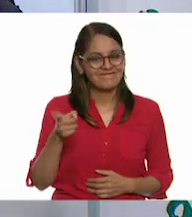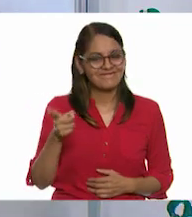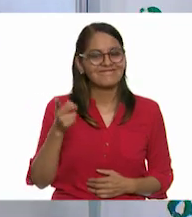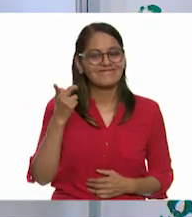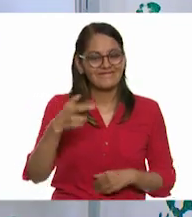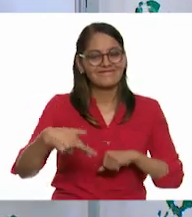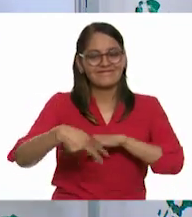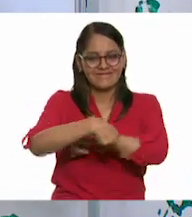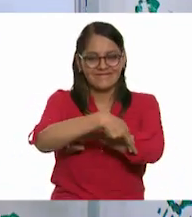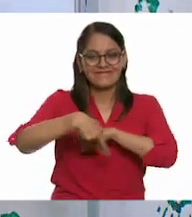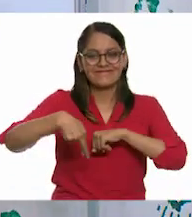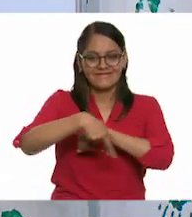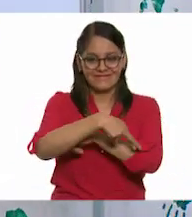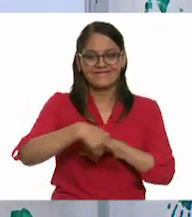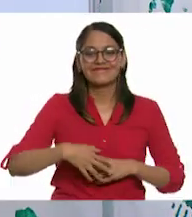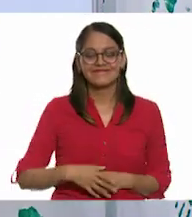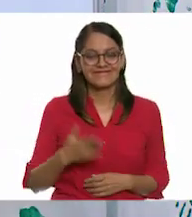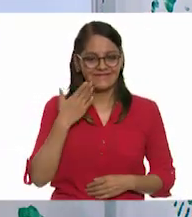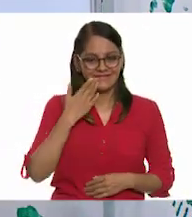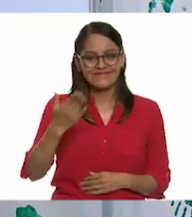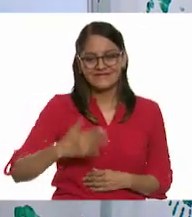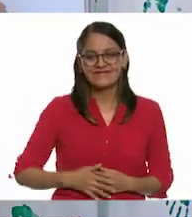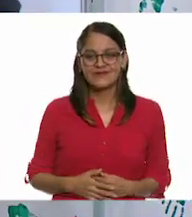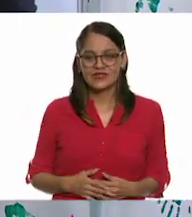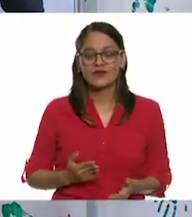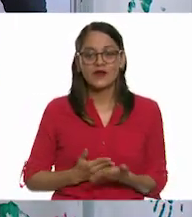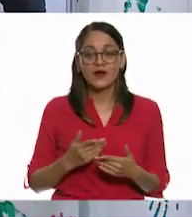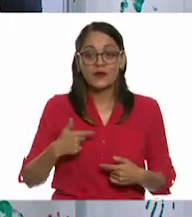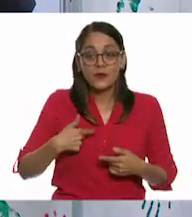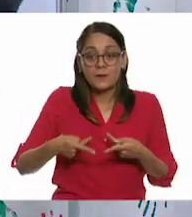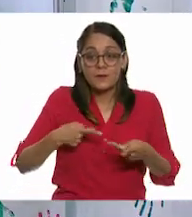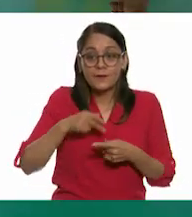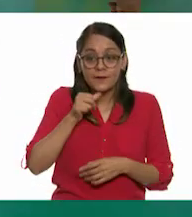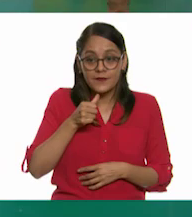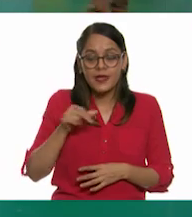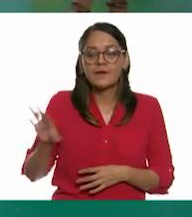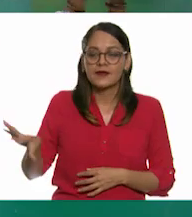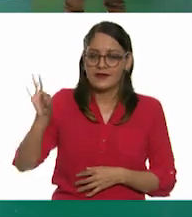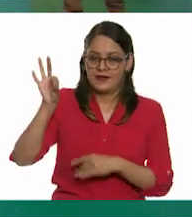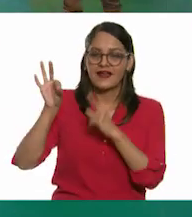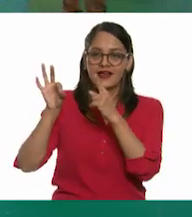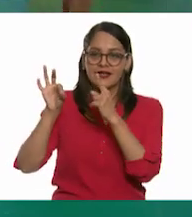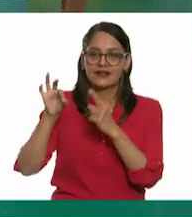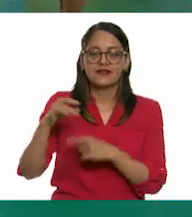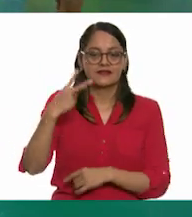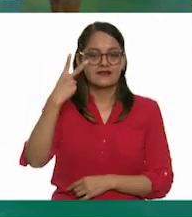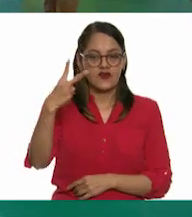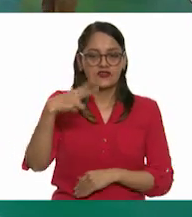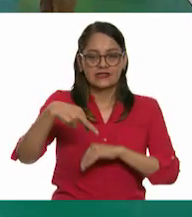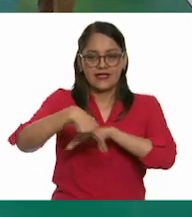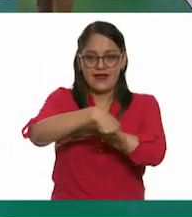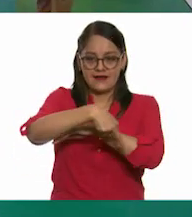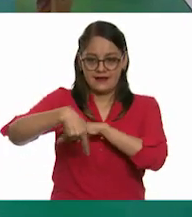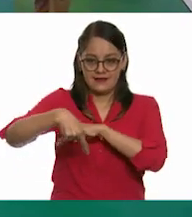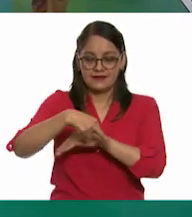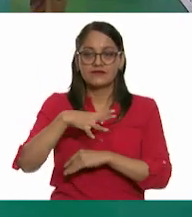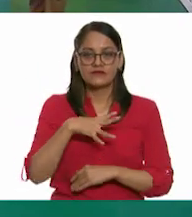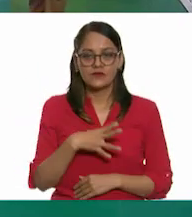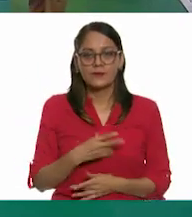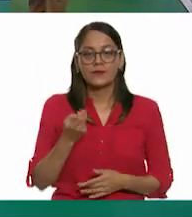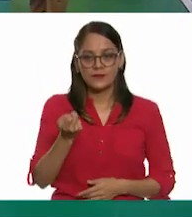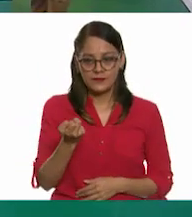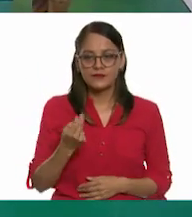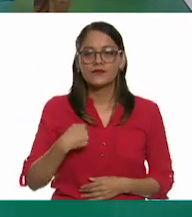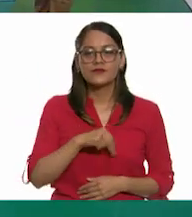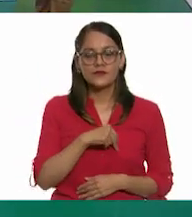Exacto, una regla. Una regla, muy bien. Muy bien. Y yo no venía preparado, pero aquí yo tengo dos reglas. Ah, perfecto. Por lo cual,